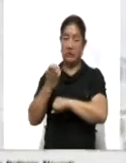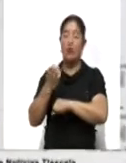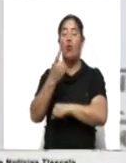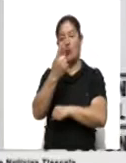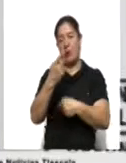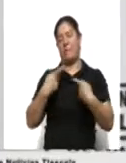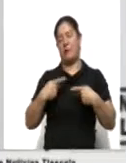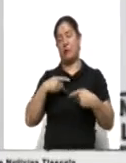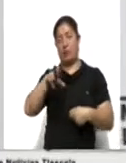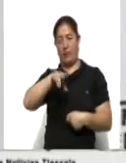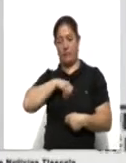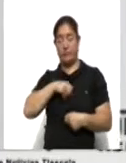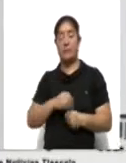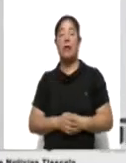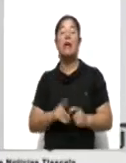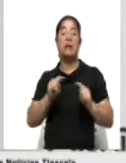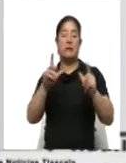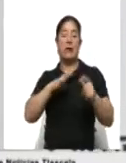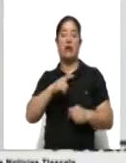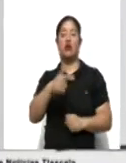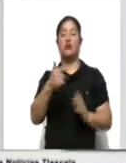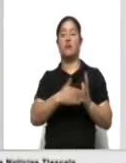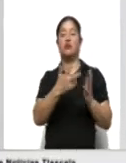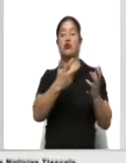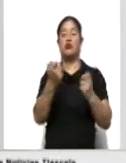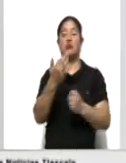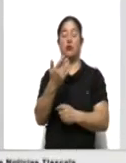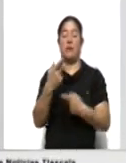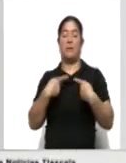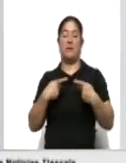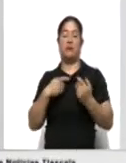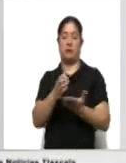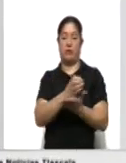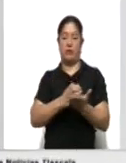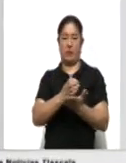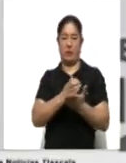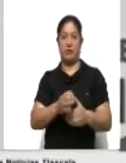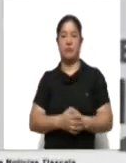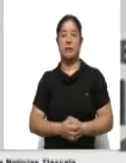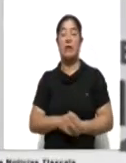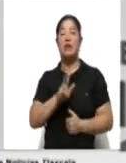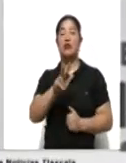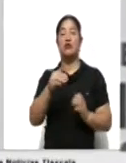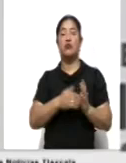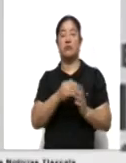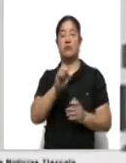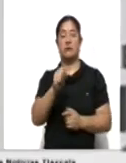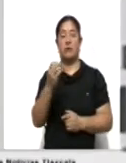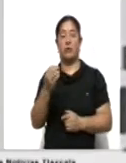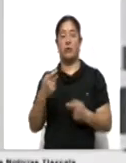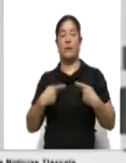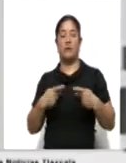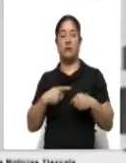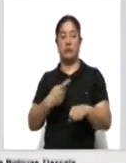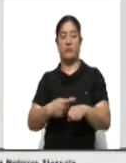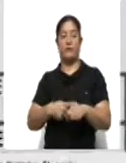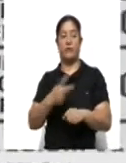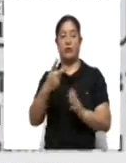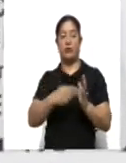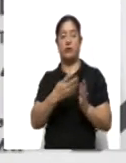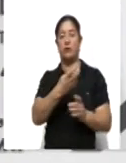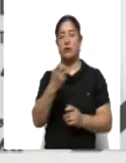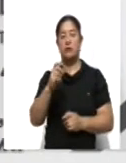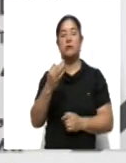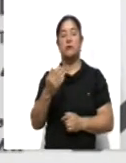De esta manera, el estado registra 12.850 personas recuperadas, 18.069 casos positivos y 2